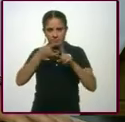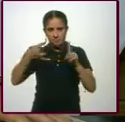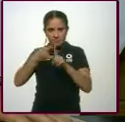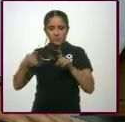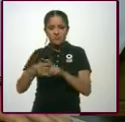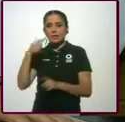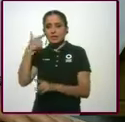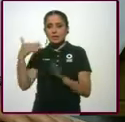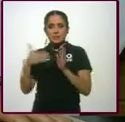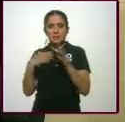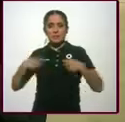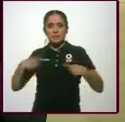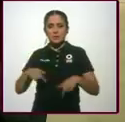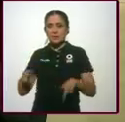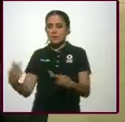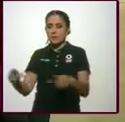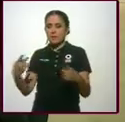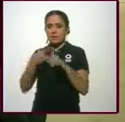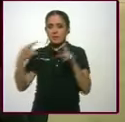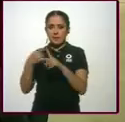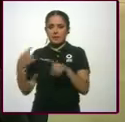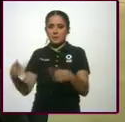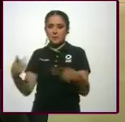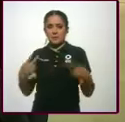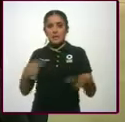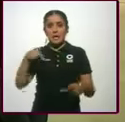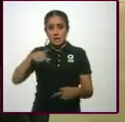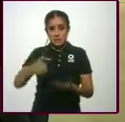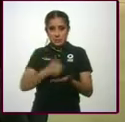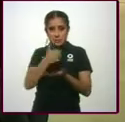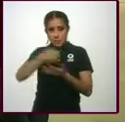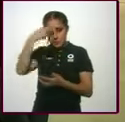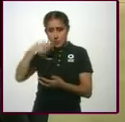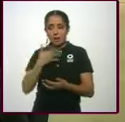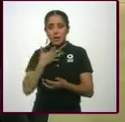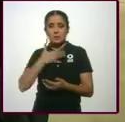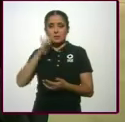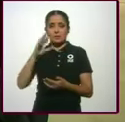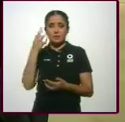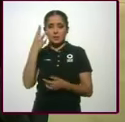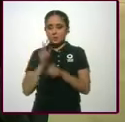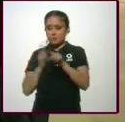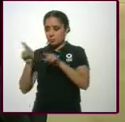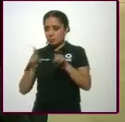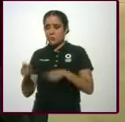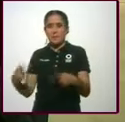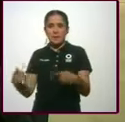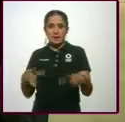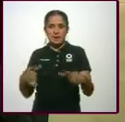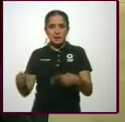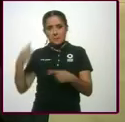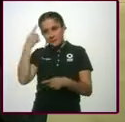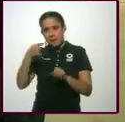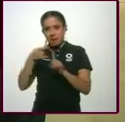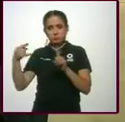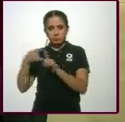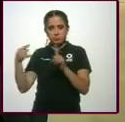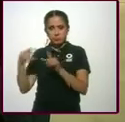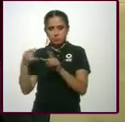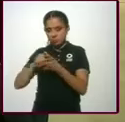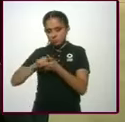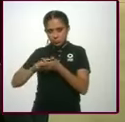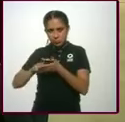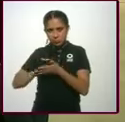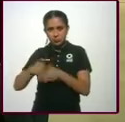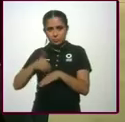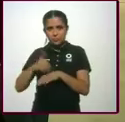por todo el país. Sí. Y aquí en la Ciudad de México tenemos 53 puntos de venta. Oye, ¿y esos billeteros que llevan